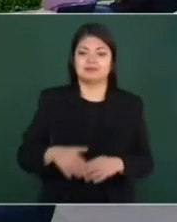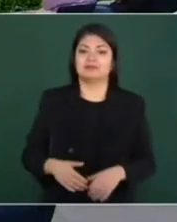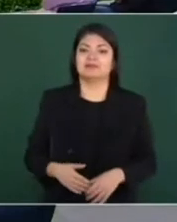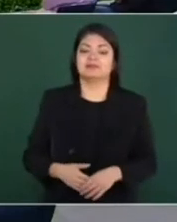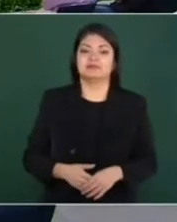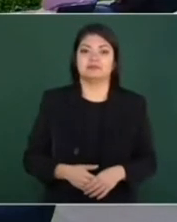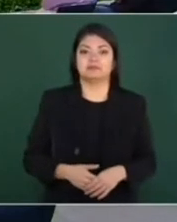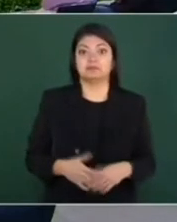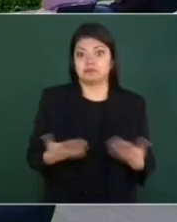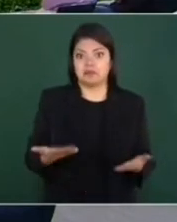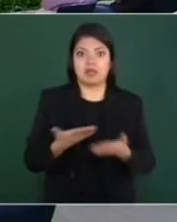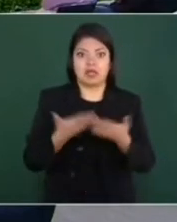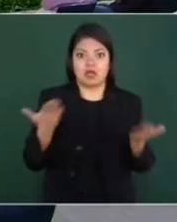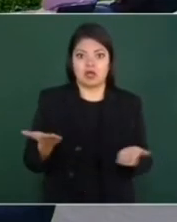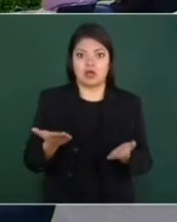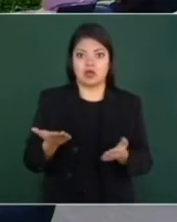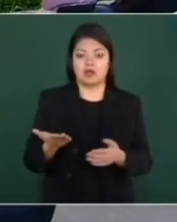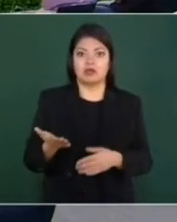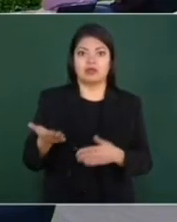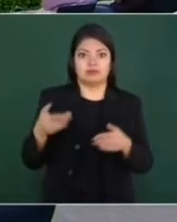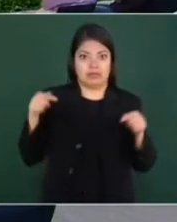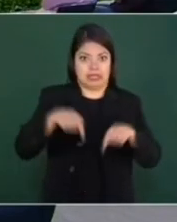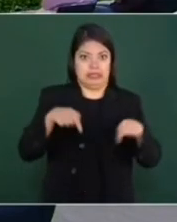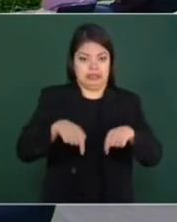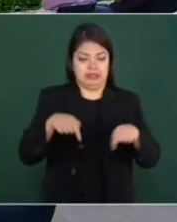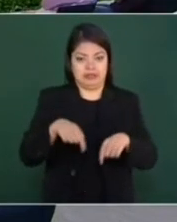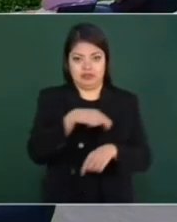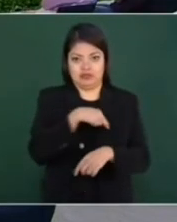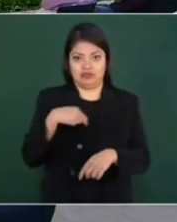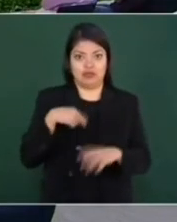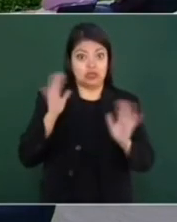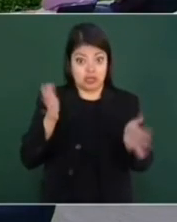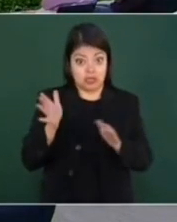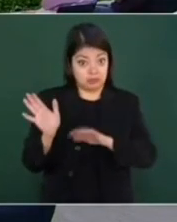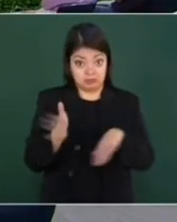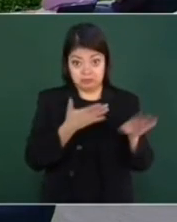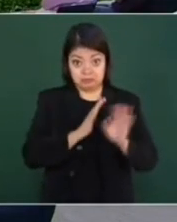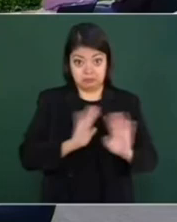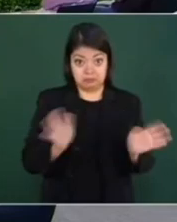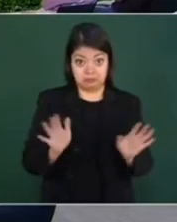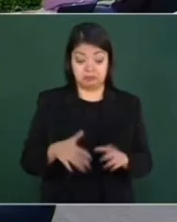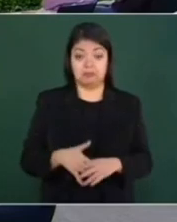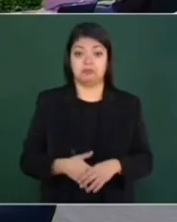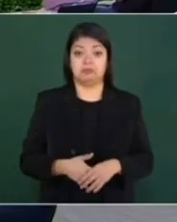Bueno, pues ahora vamos aquí, nos toca a nosotros. Ya, ¿verdad? Gracias.